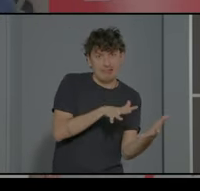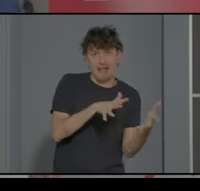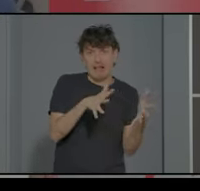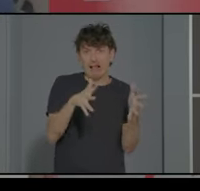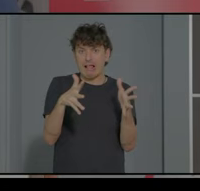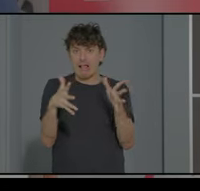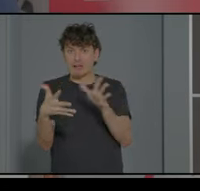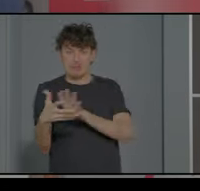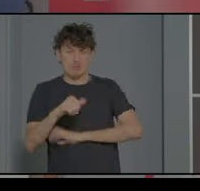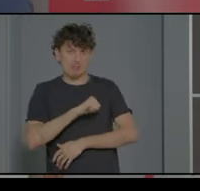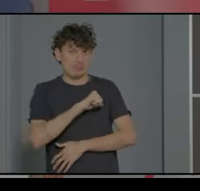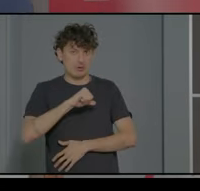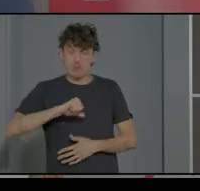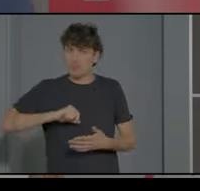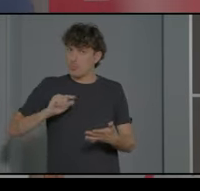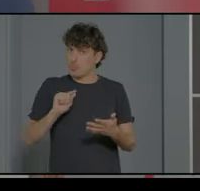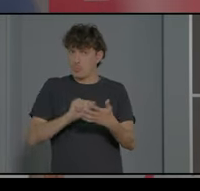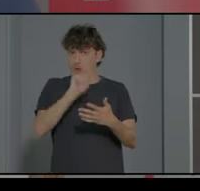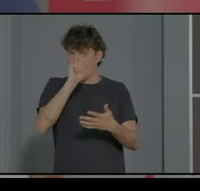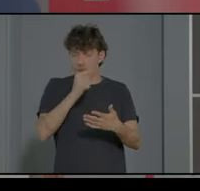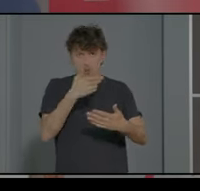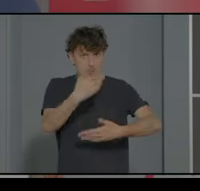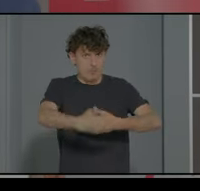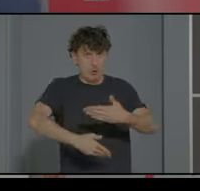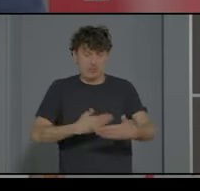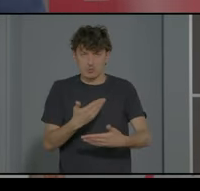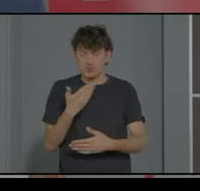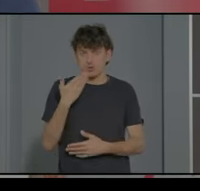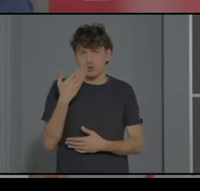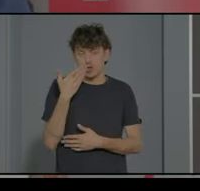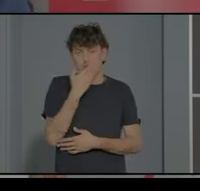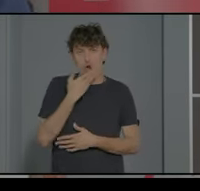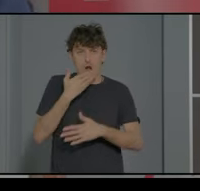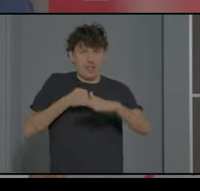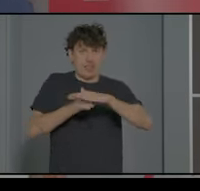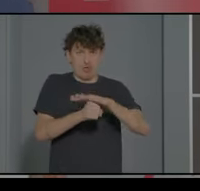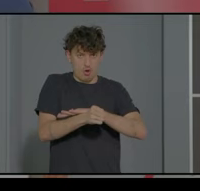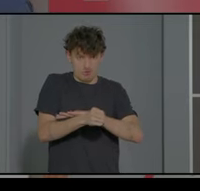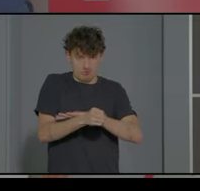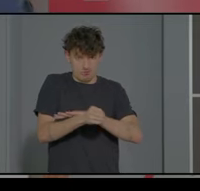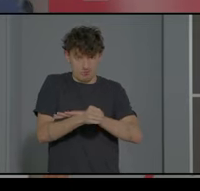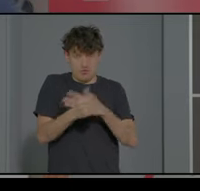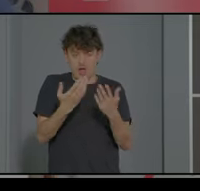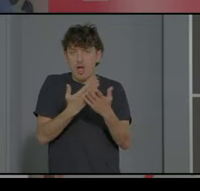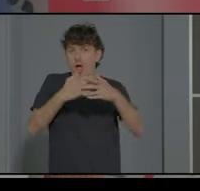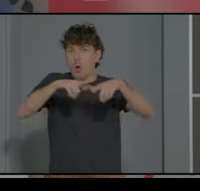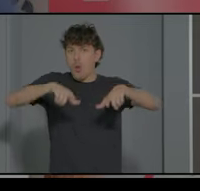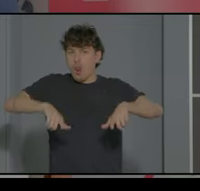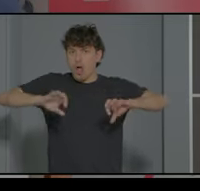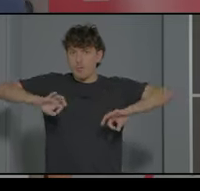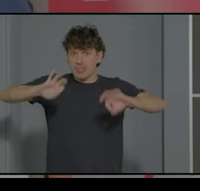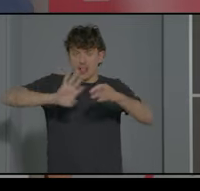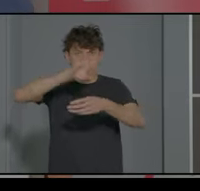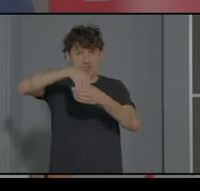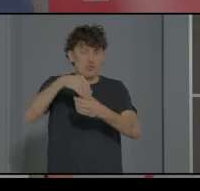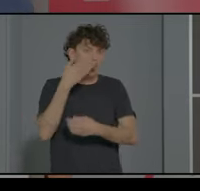puntual en un proceso de escolarización. Las aulas estables de educación especial en centros ordinarios, que no son lo